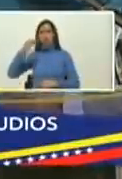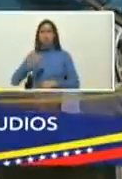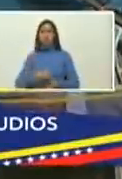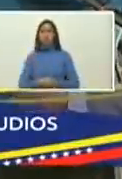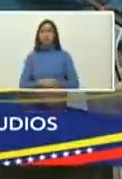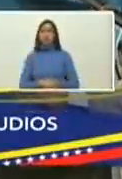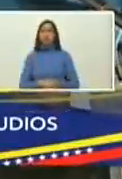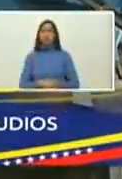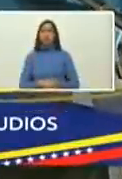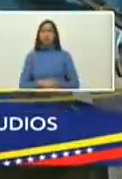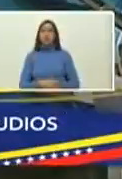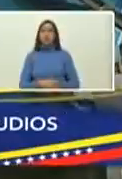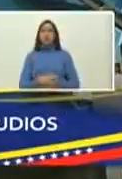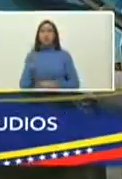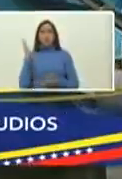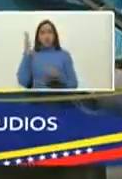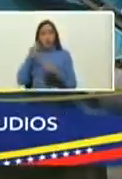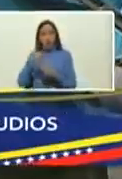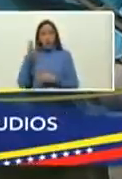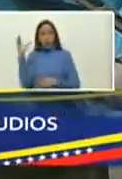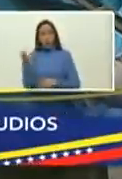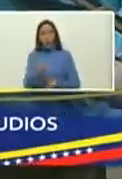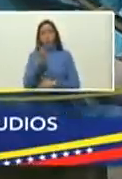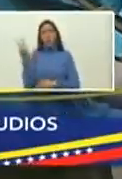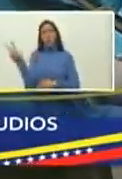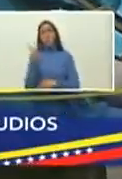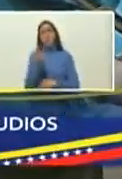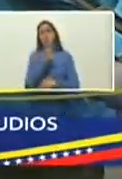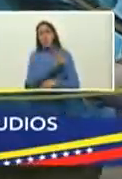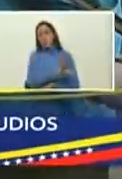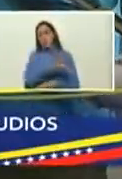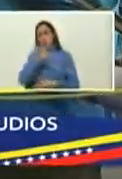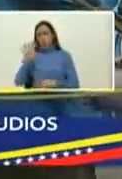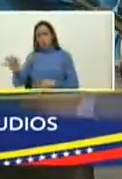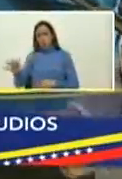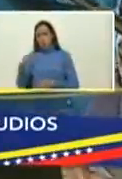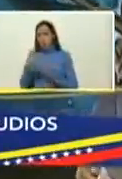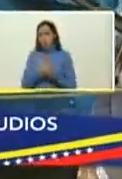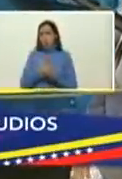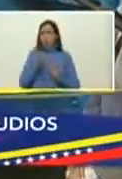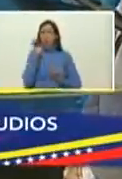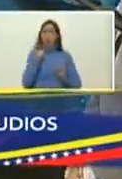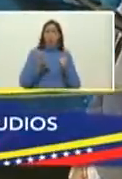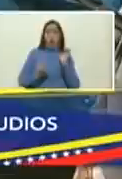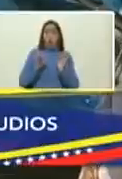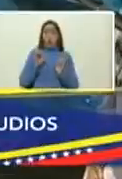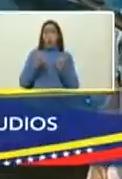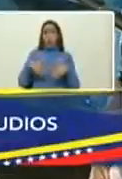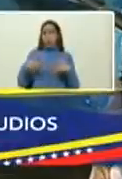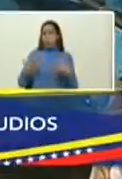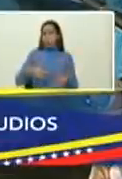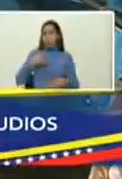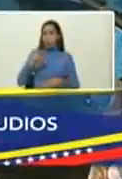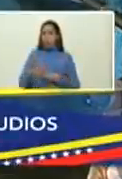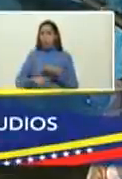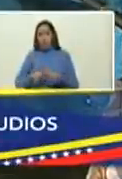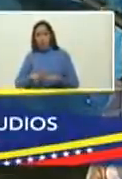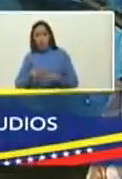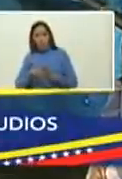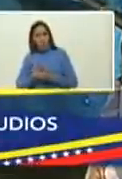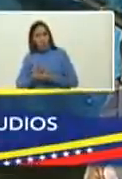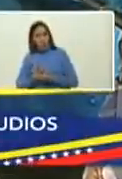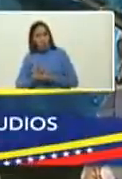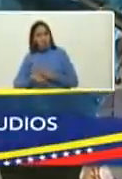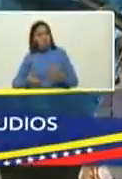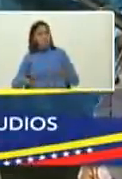ese es el destino de Colombia y de Venezuela pero más allá de la emoción que siento no me puedo dejar llevar por